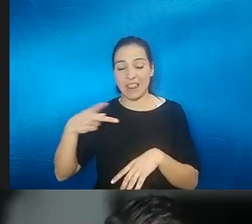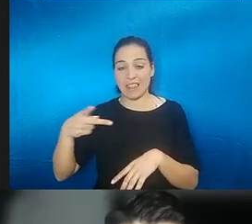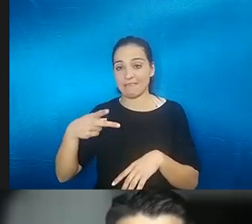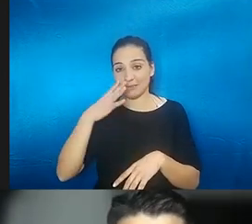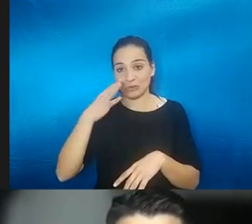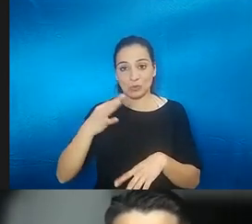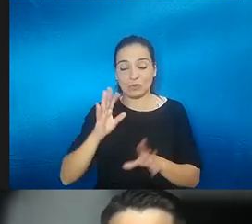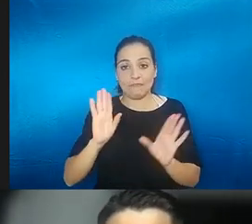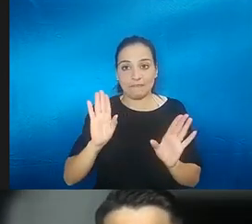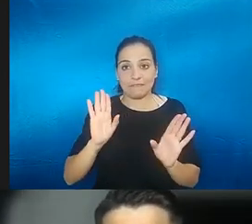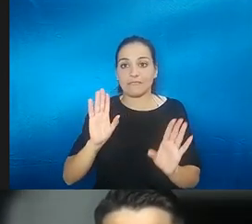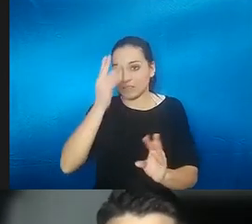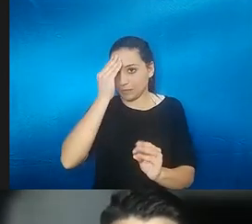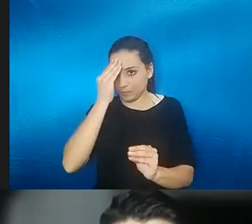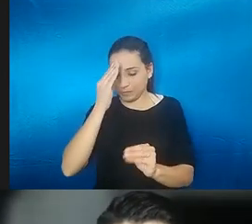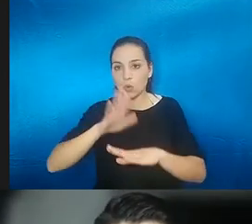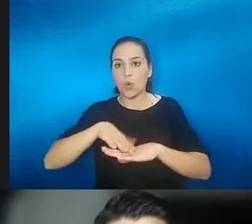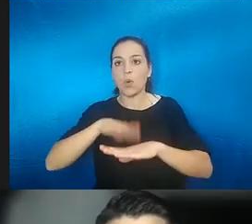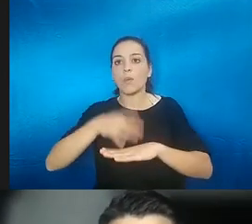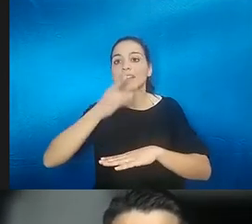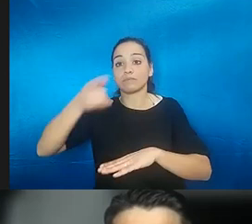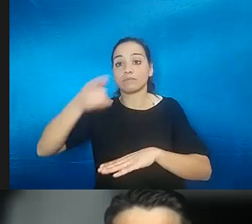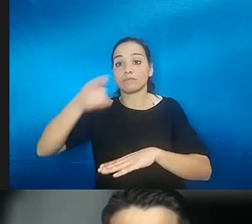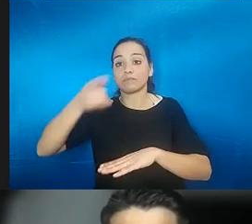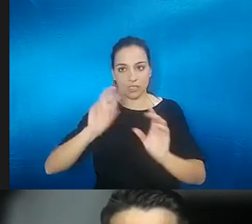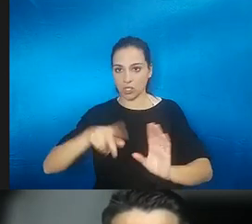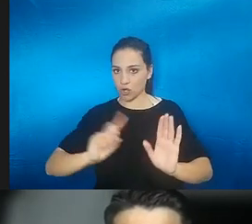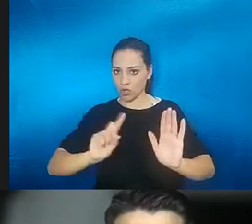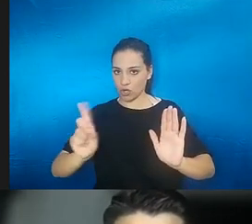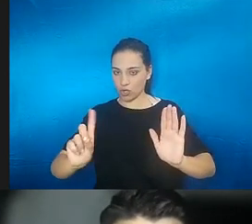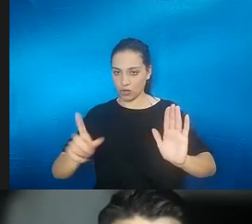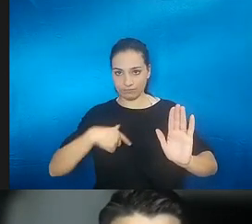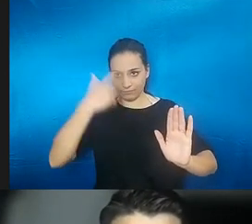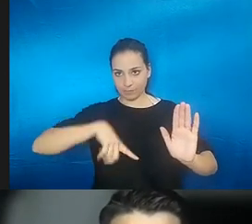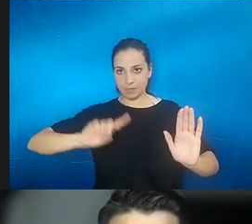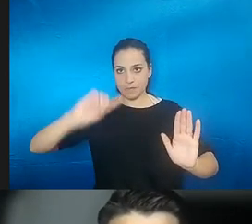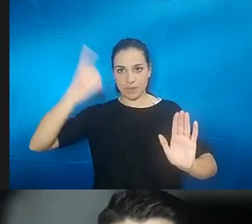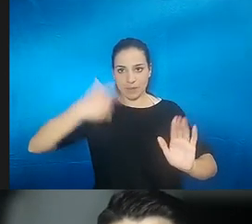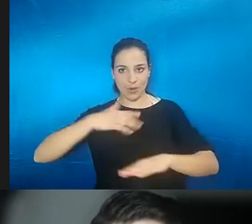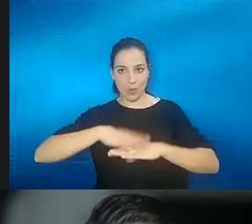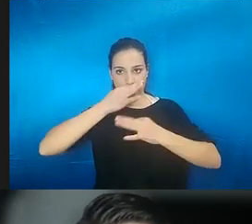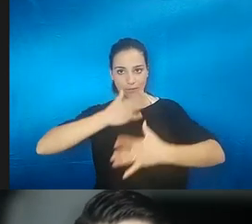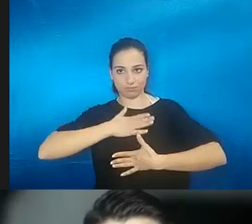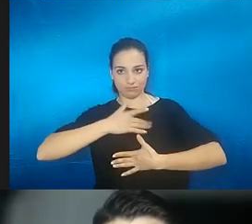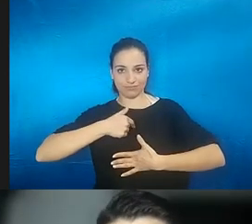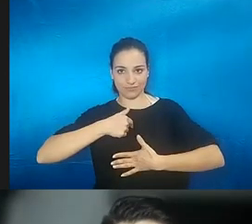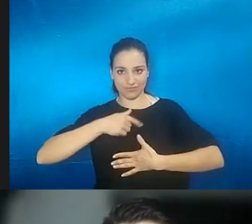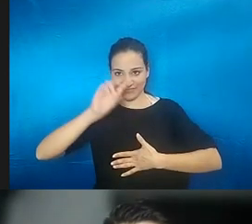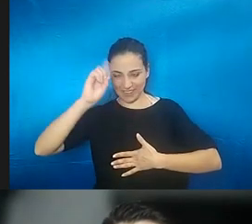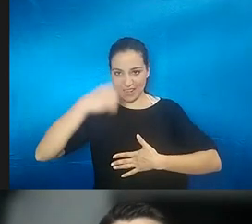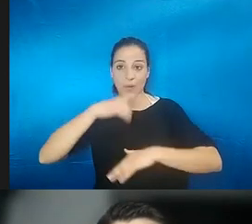insisto la culpa de esto no la tenéis los pacientes yo me voy a poner el primero para echarme la culpa al gremio médico